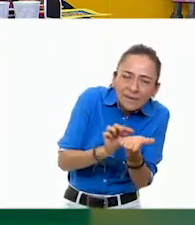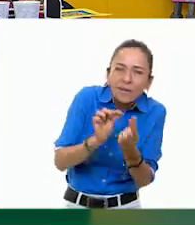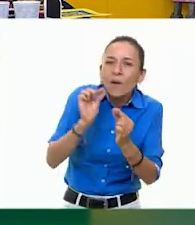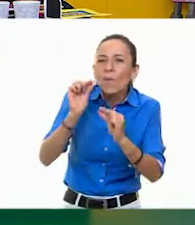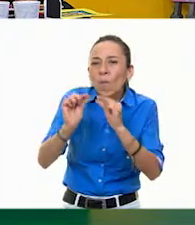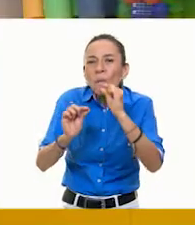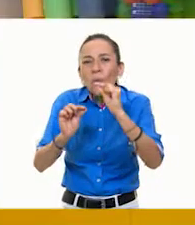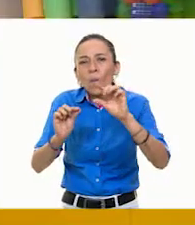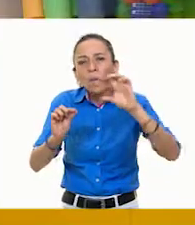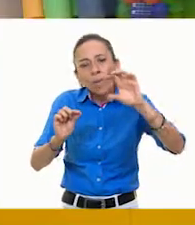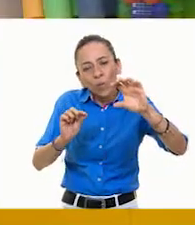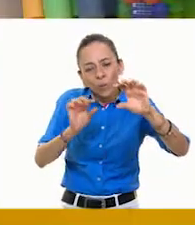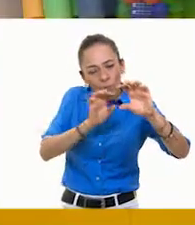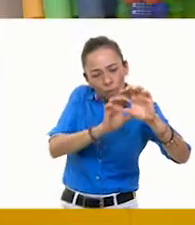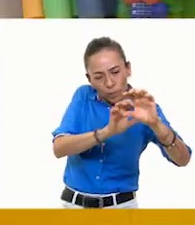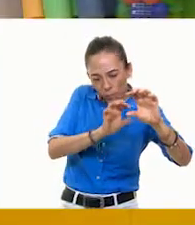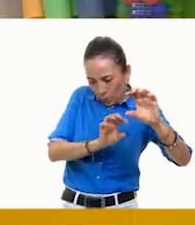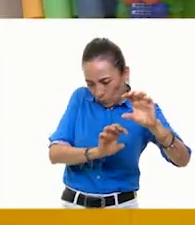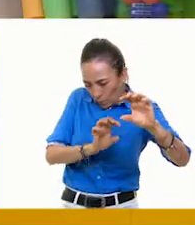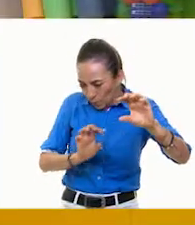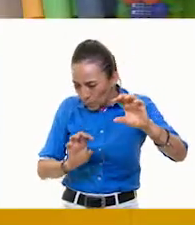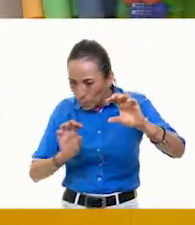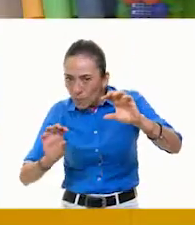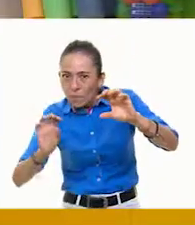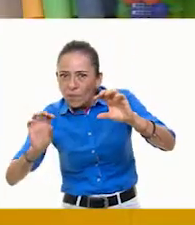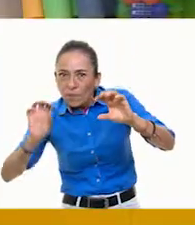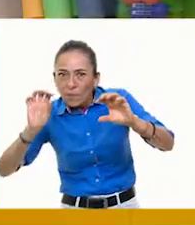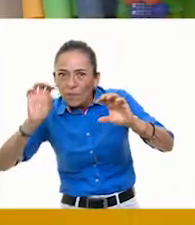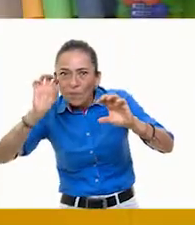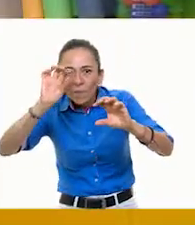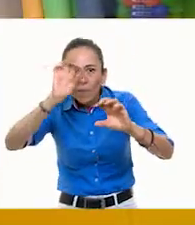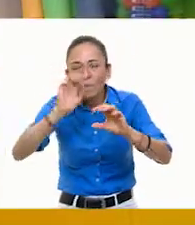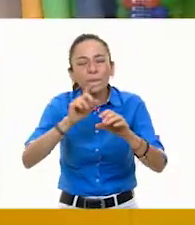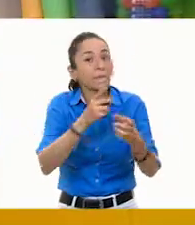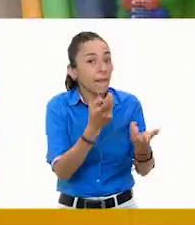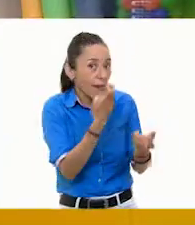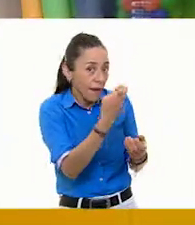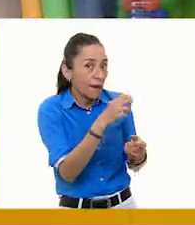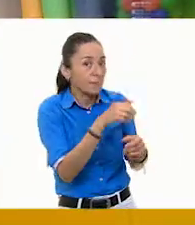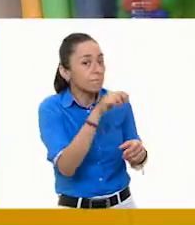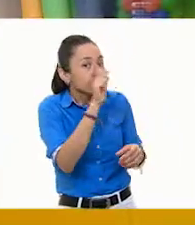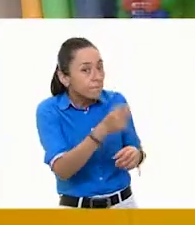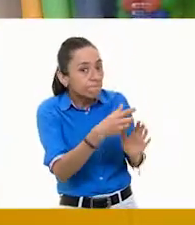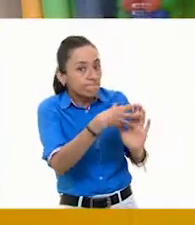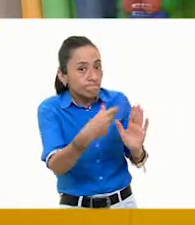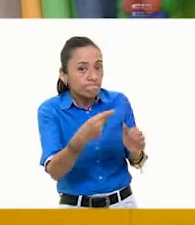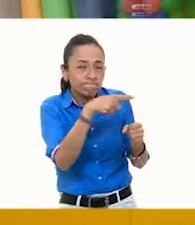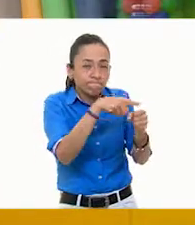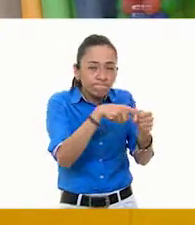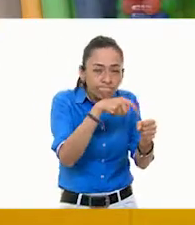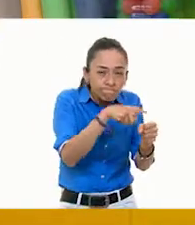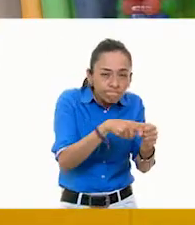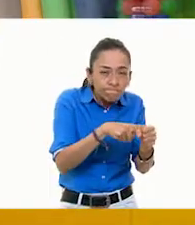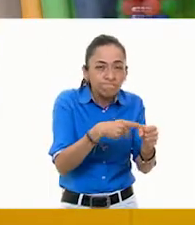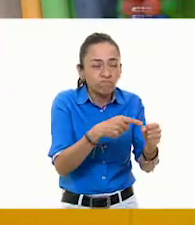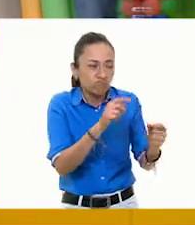las semillas uno, un color tras otro, de acuerdo a la imagen que tengamos nosotros. En este caso, que es el sol,